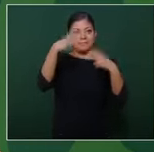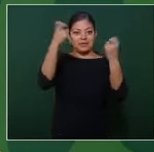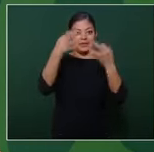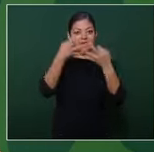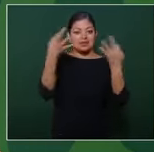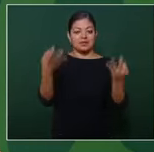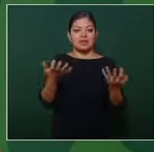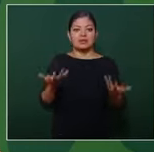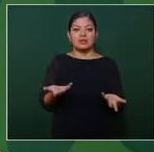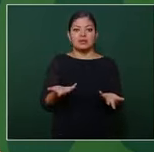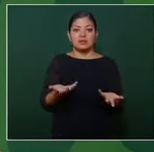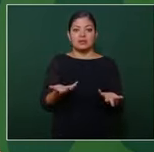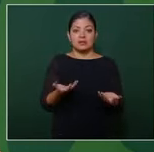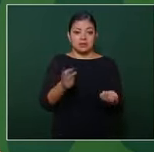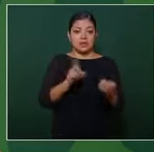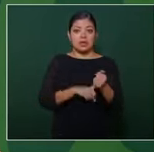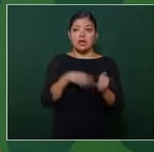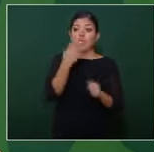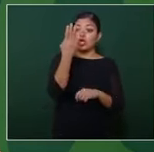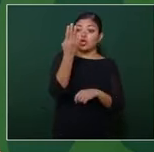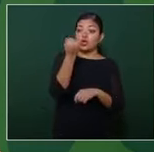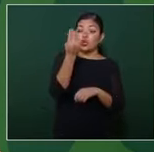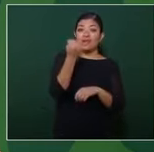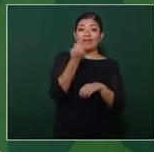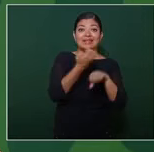nueve estados de la Unión Americana